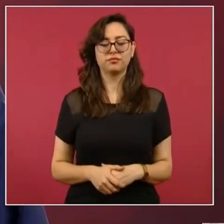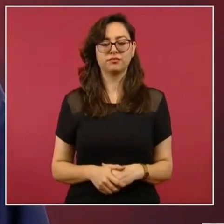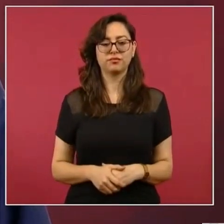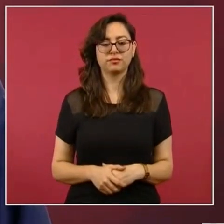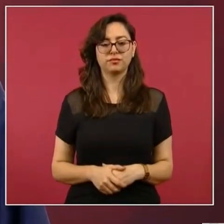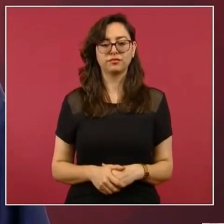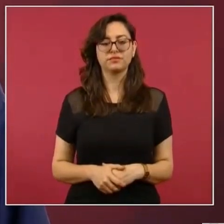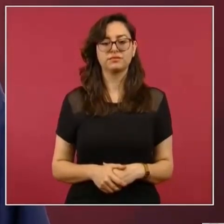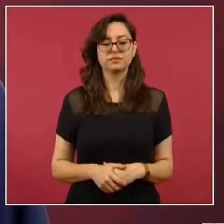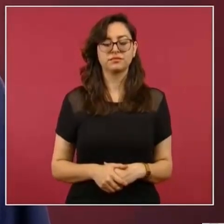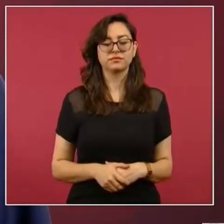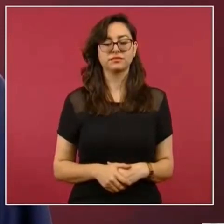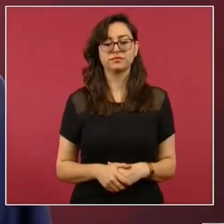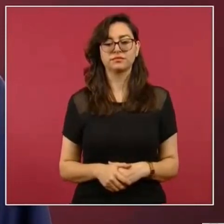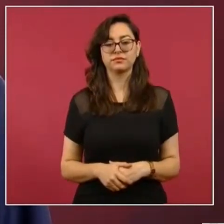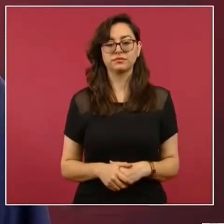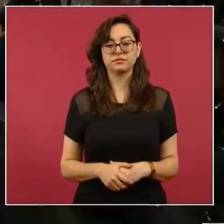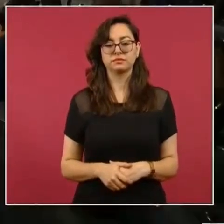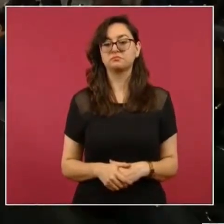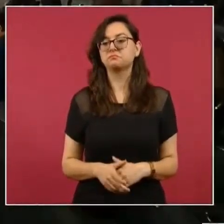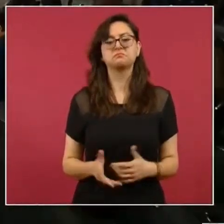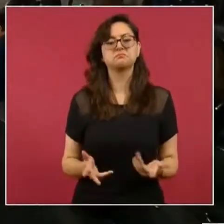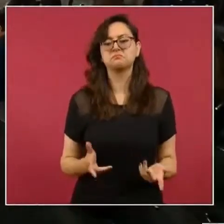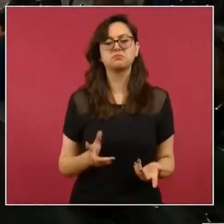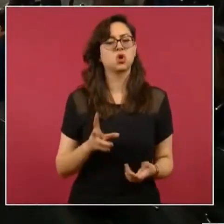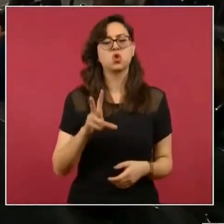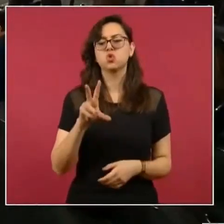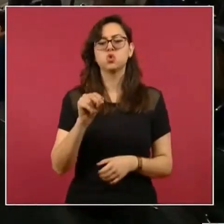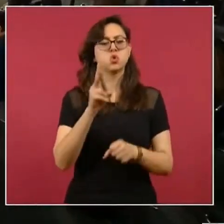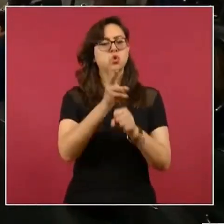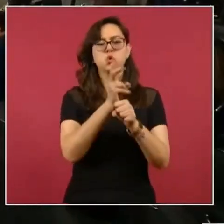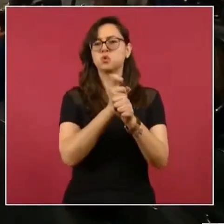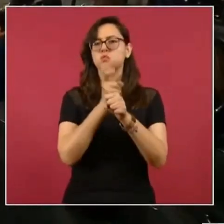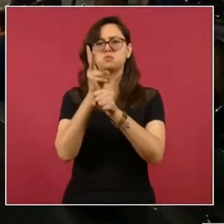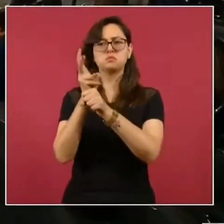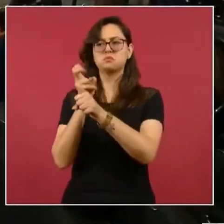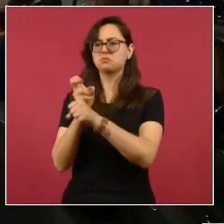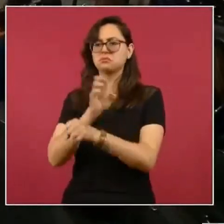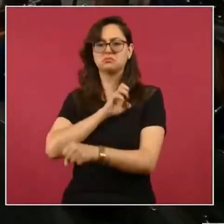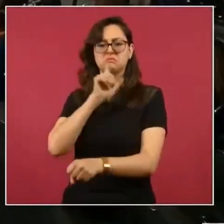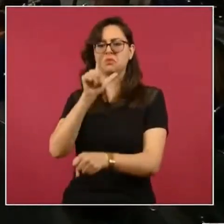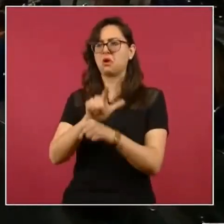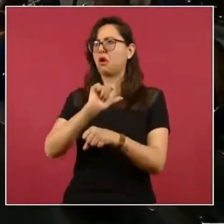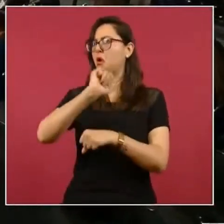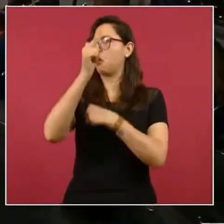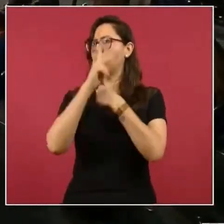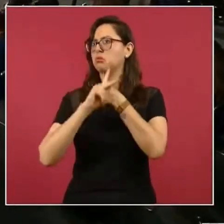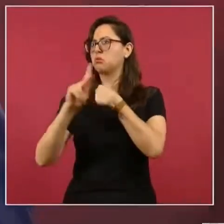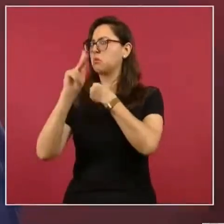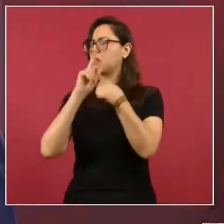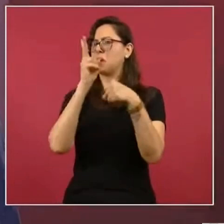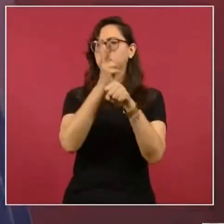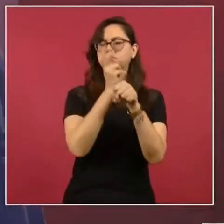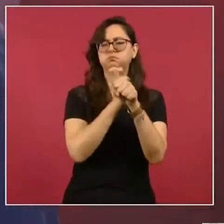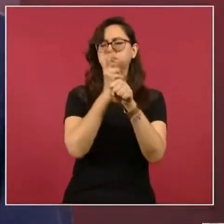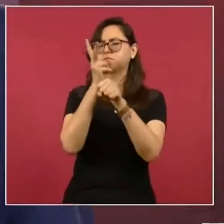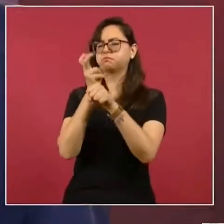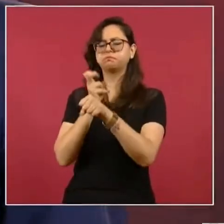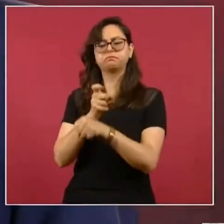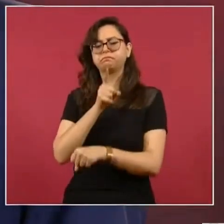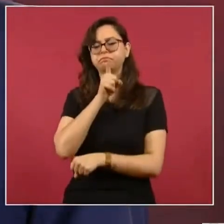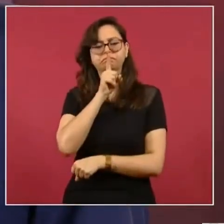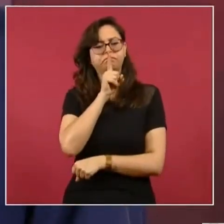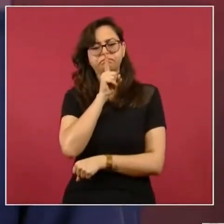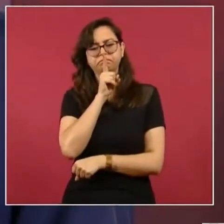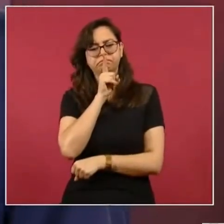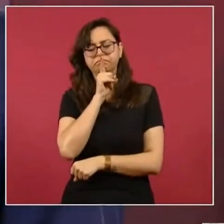del 18. no viene ningún invitado extranjero, los